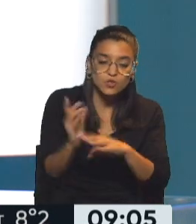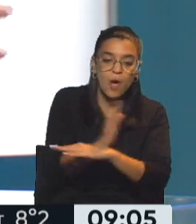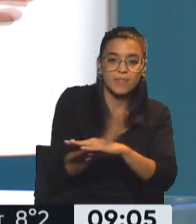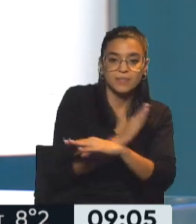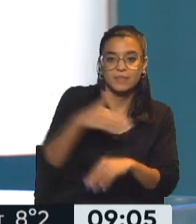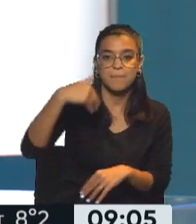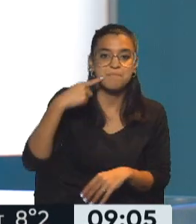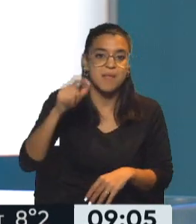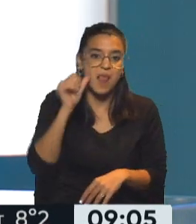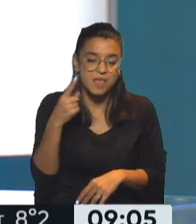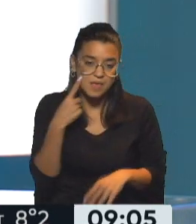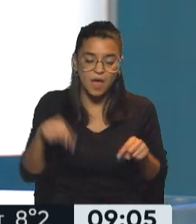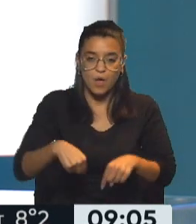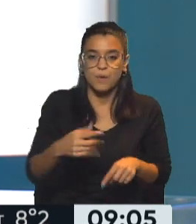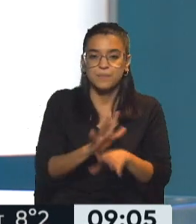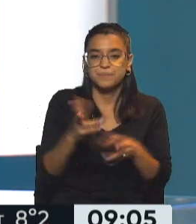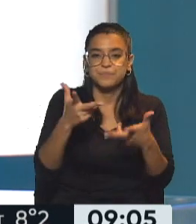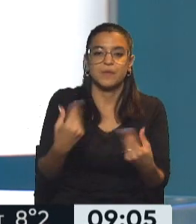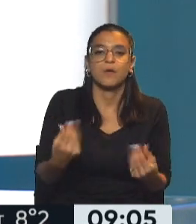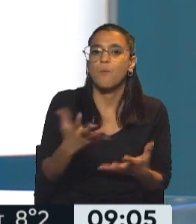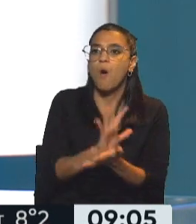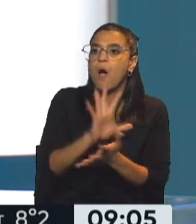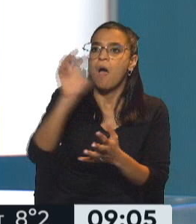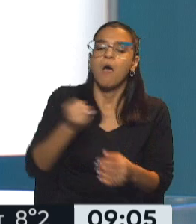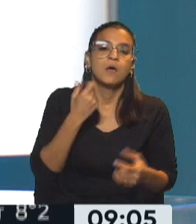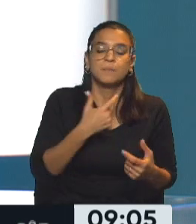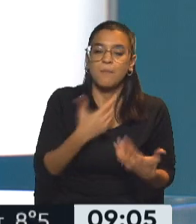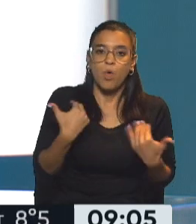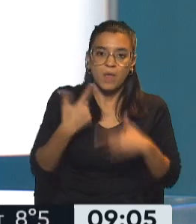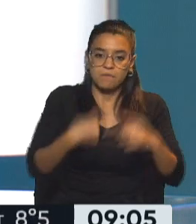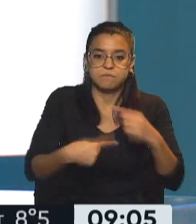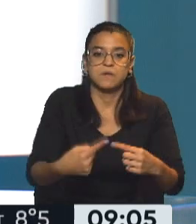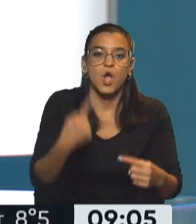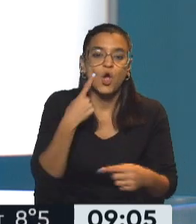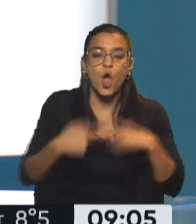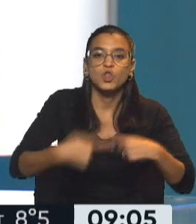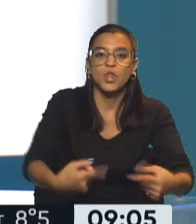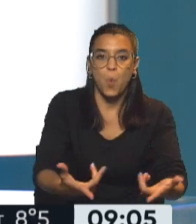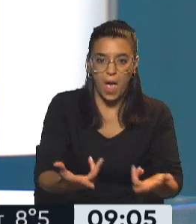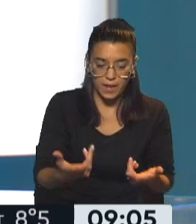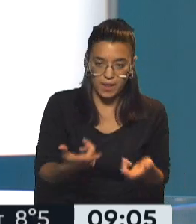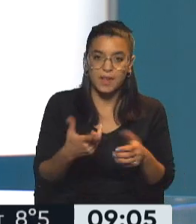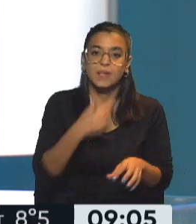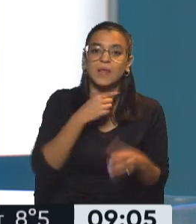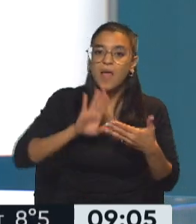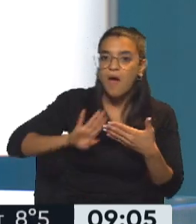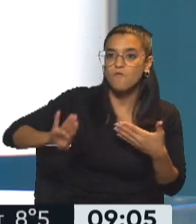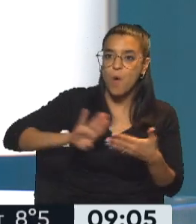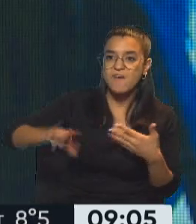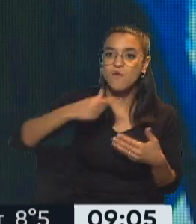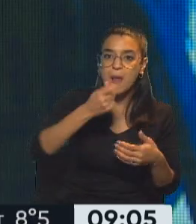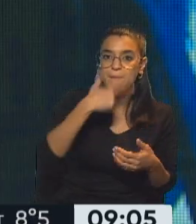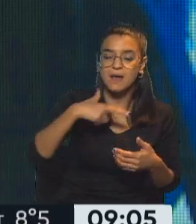con Milley como una especie, y lo voy a llevar al llano, de manotazo ahogado como para seguir subsistiendo en un espacio que da la sensación de que cada vez lo quieren dejar más afuera?